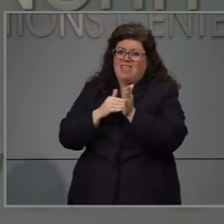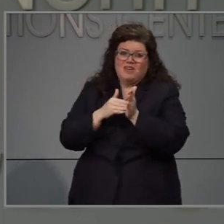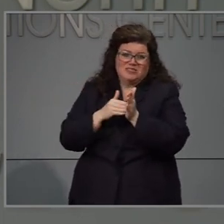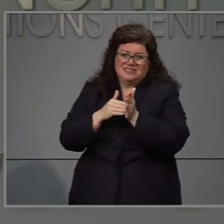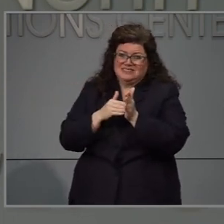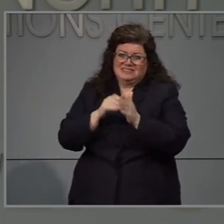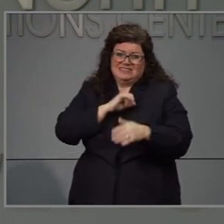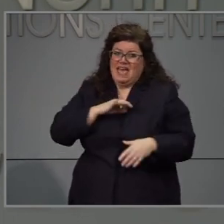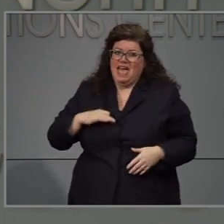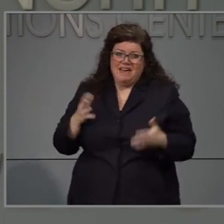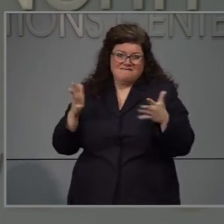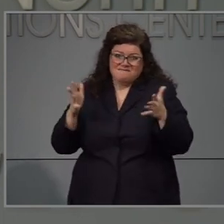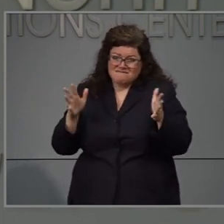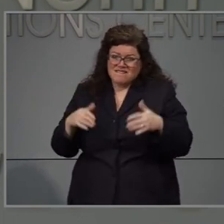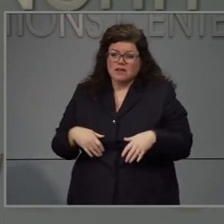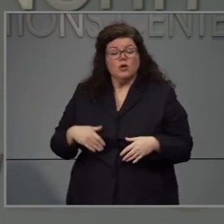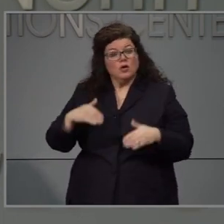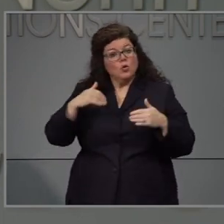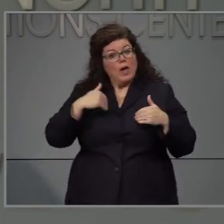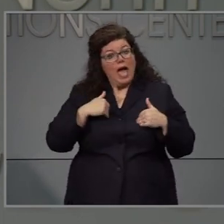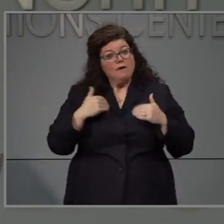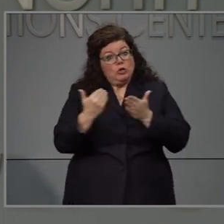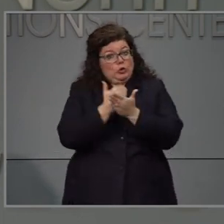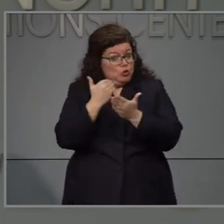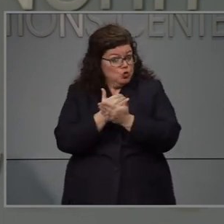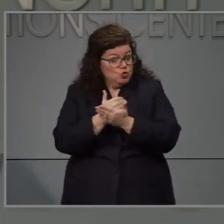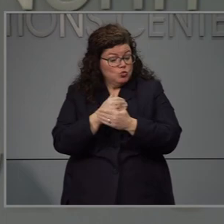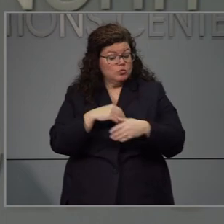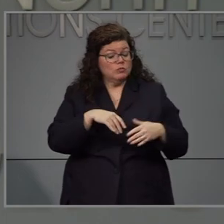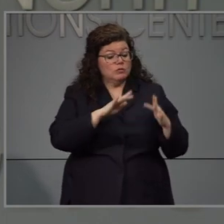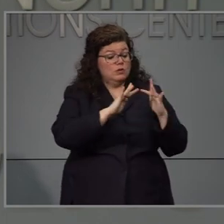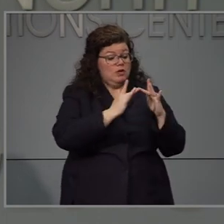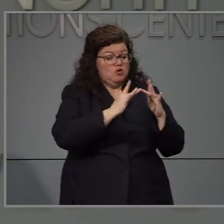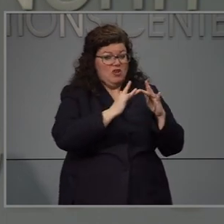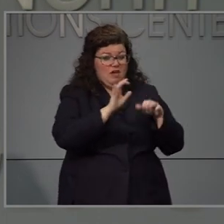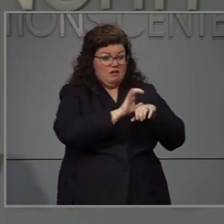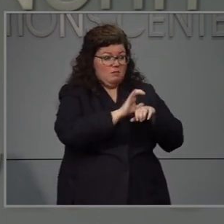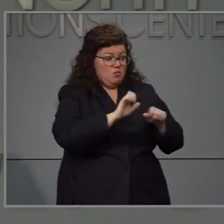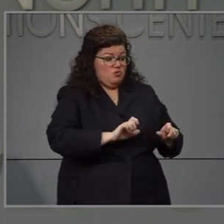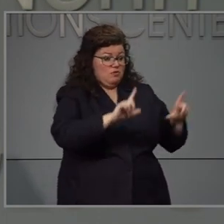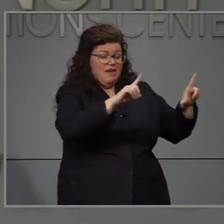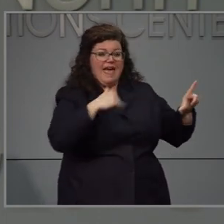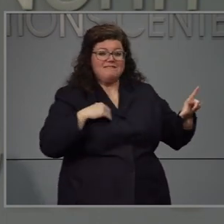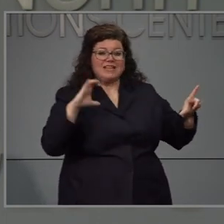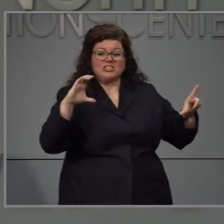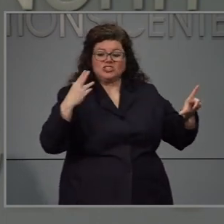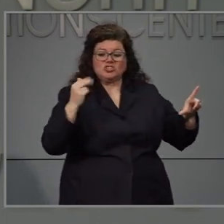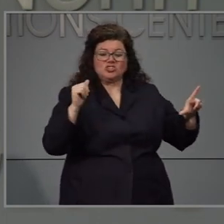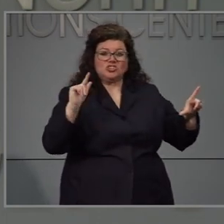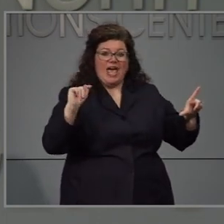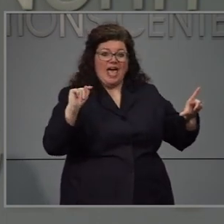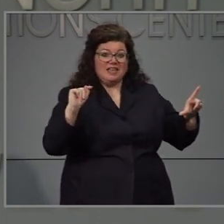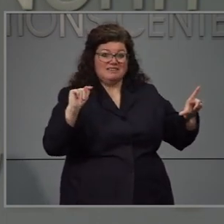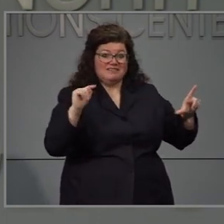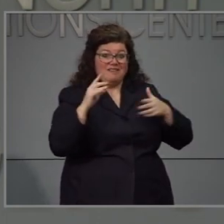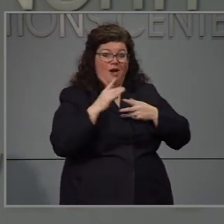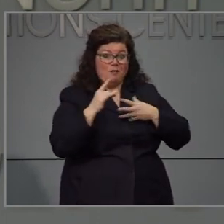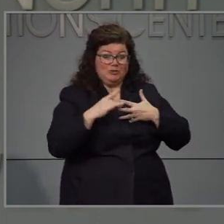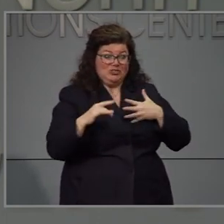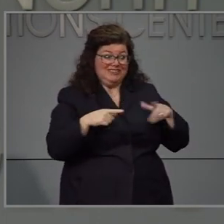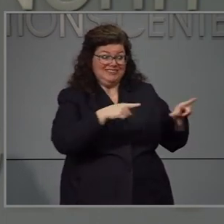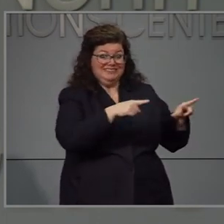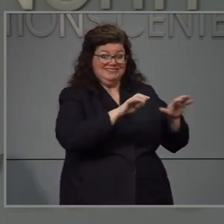han agregado. Han abierto ahora una función de chat en Internet que miles de personas han utilizado ya